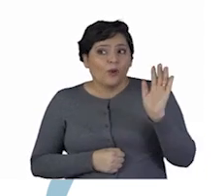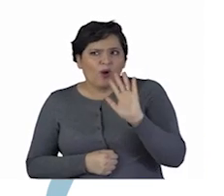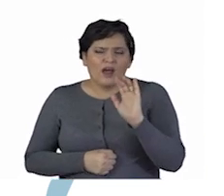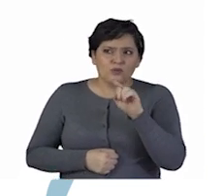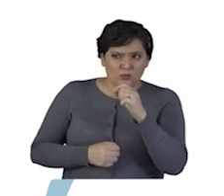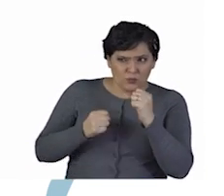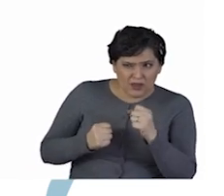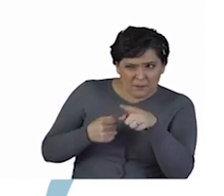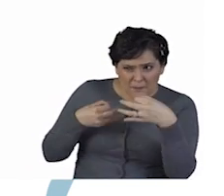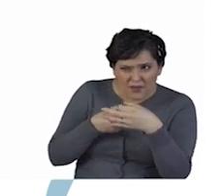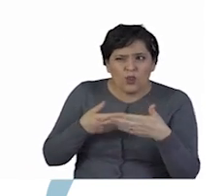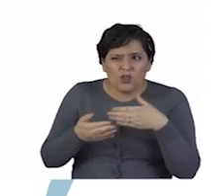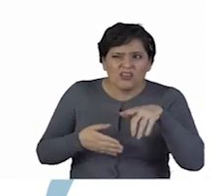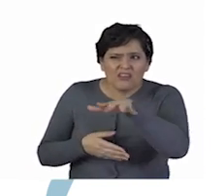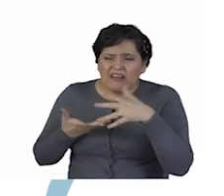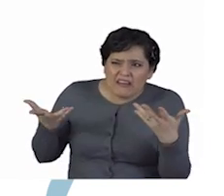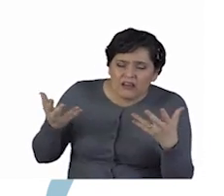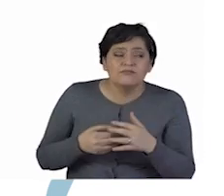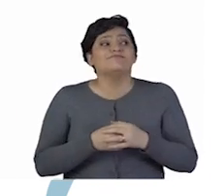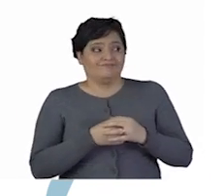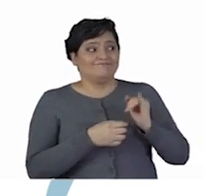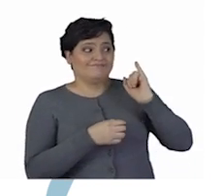Hola, ¿usted me podría explicar dónde estoy?